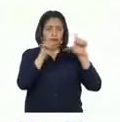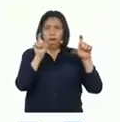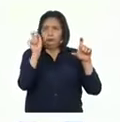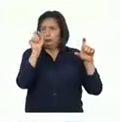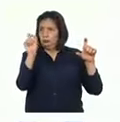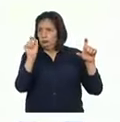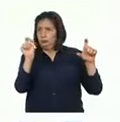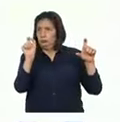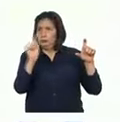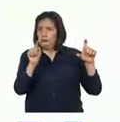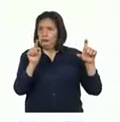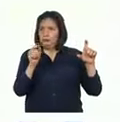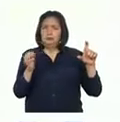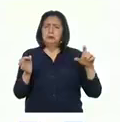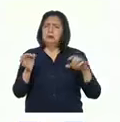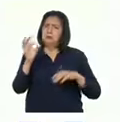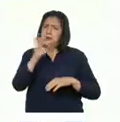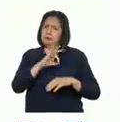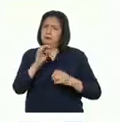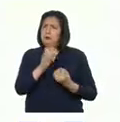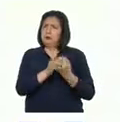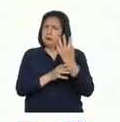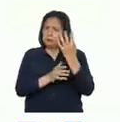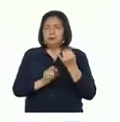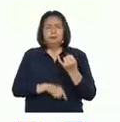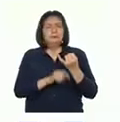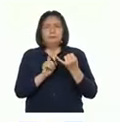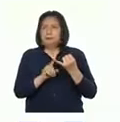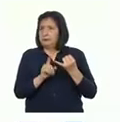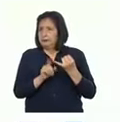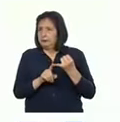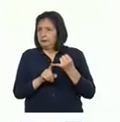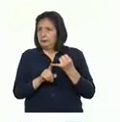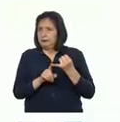sumillado. Los beneficios de las plantas son